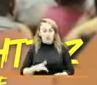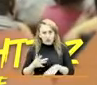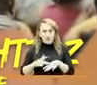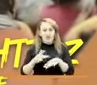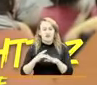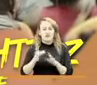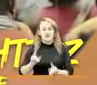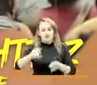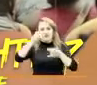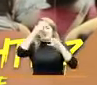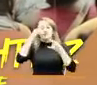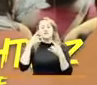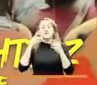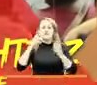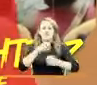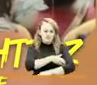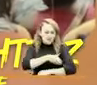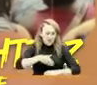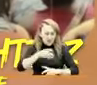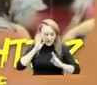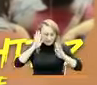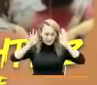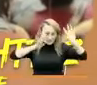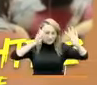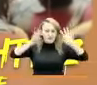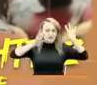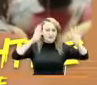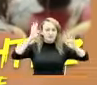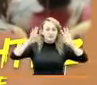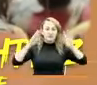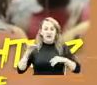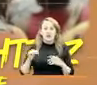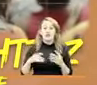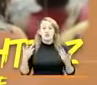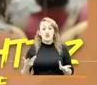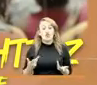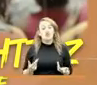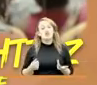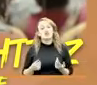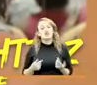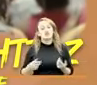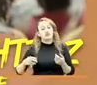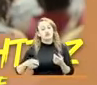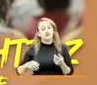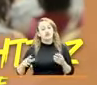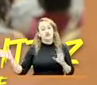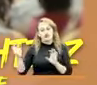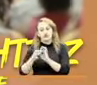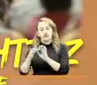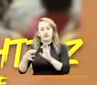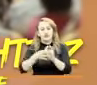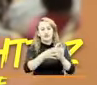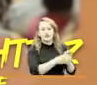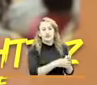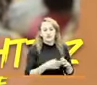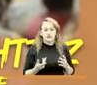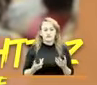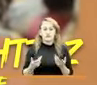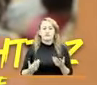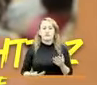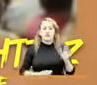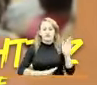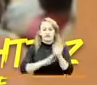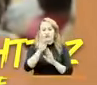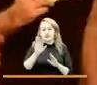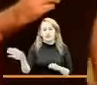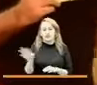inspiración y todo ese poder creativo para reforzarles cómo de manera se articulan estas cosas para hacer crecer todos